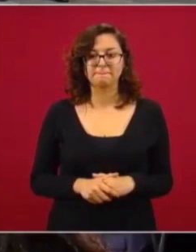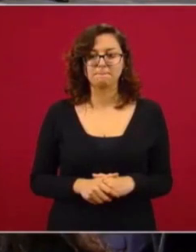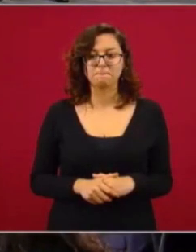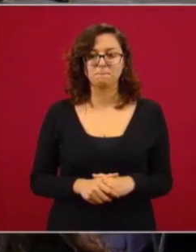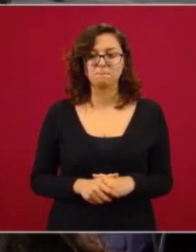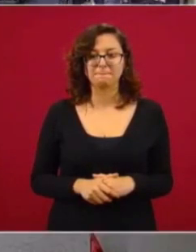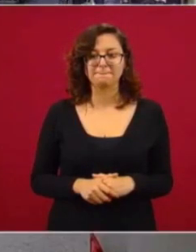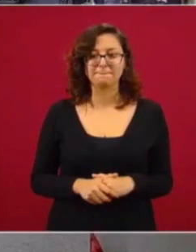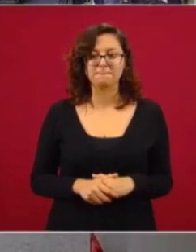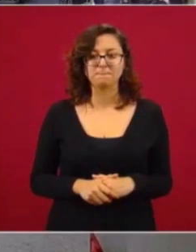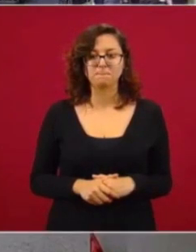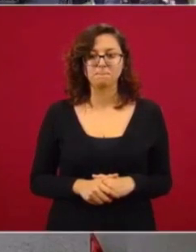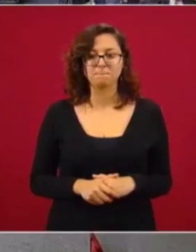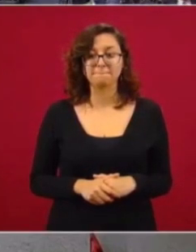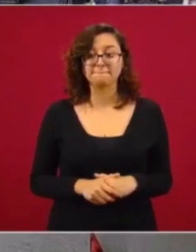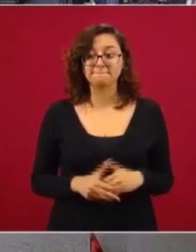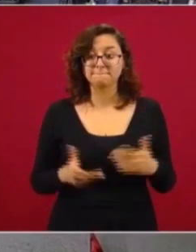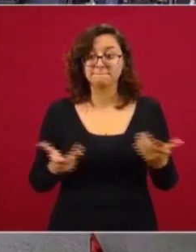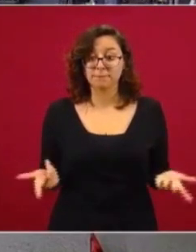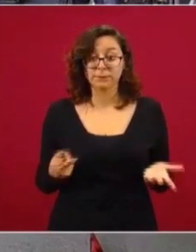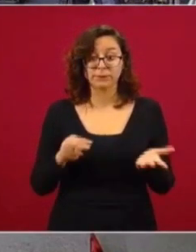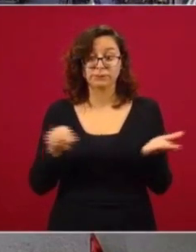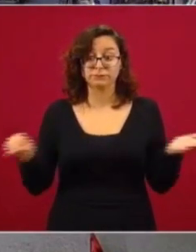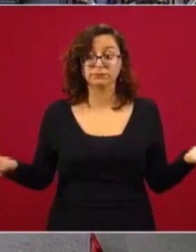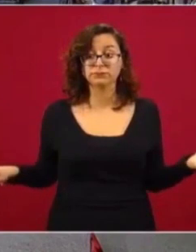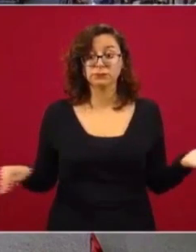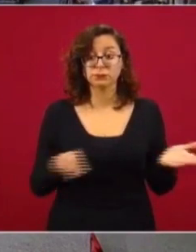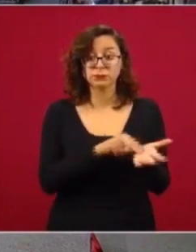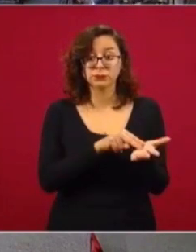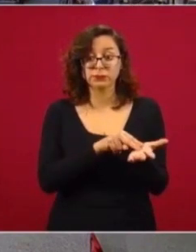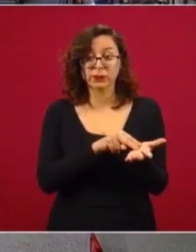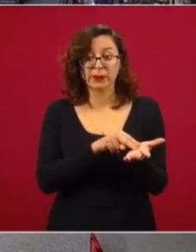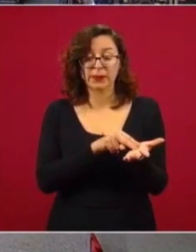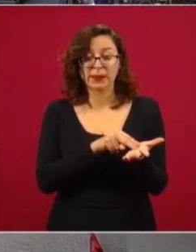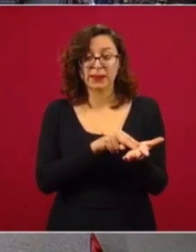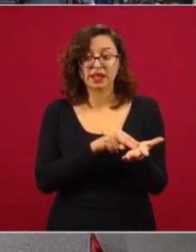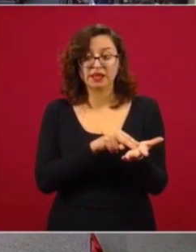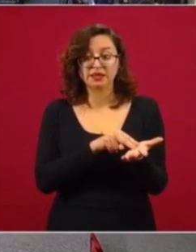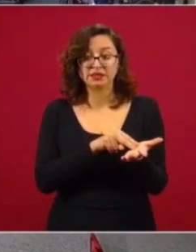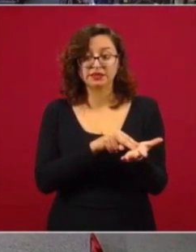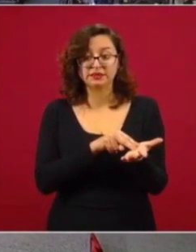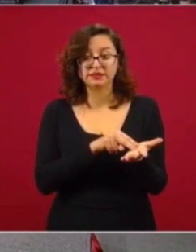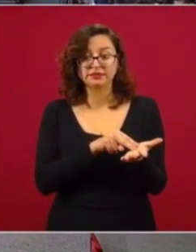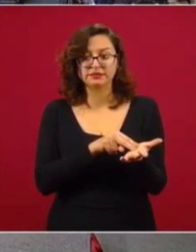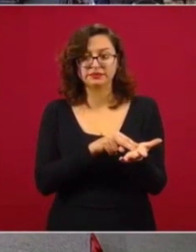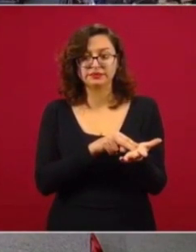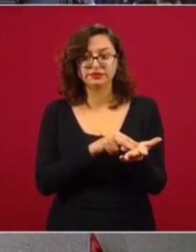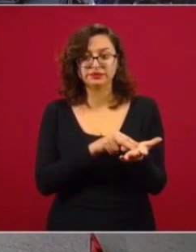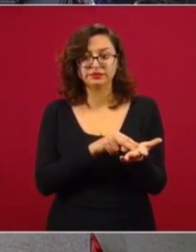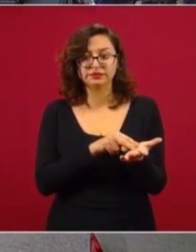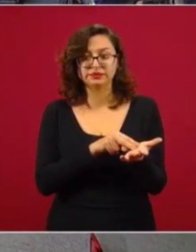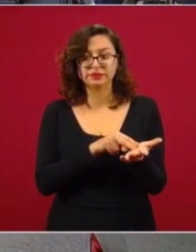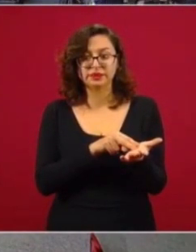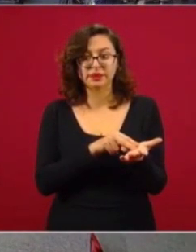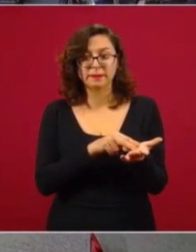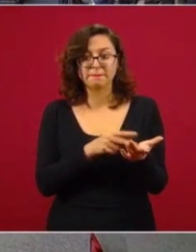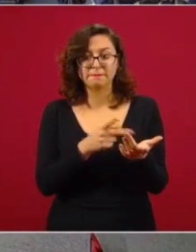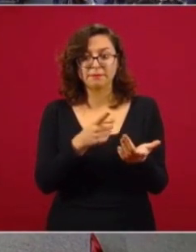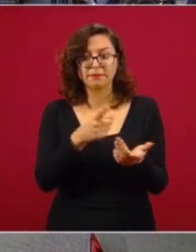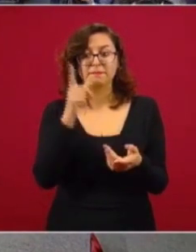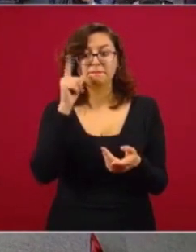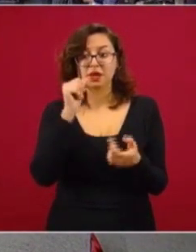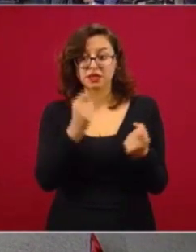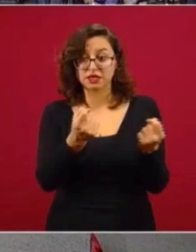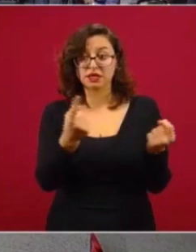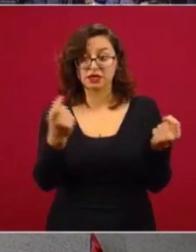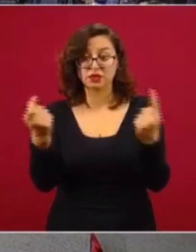Pues ahora sí, si les parece, firmamos y mañana algunos de ustedes nos van